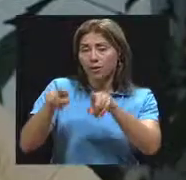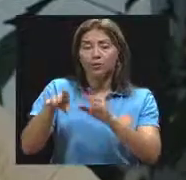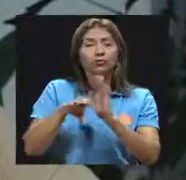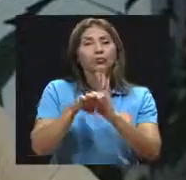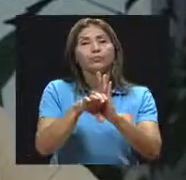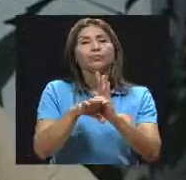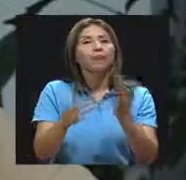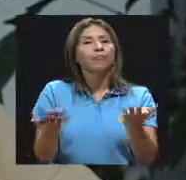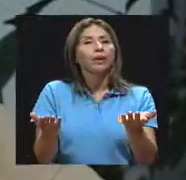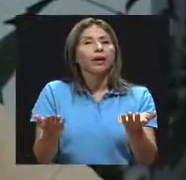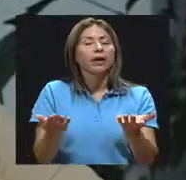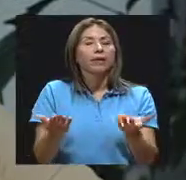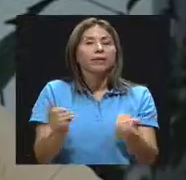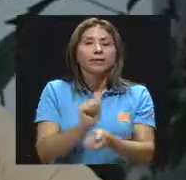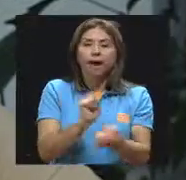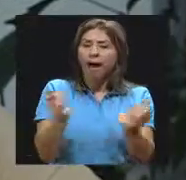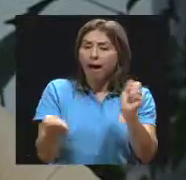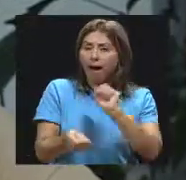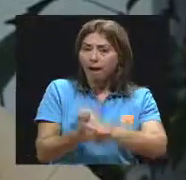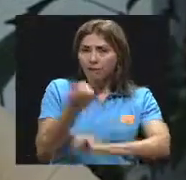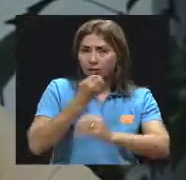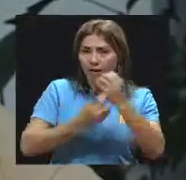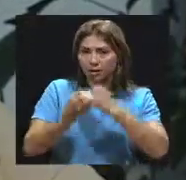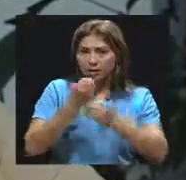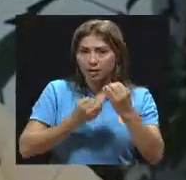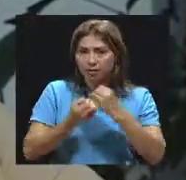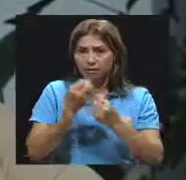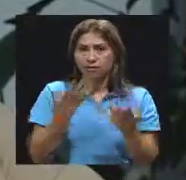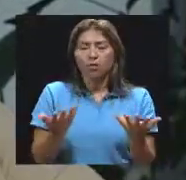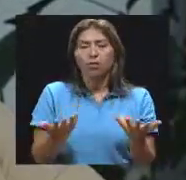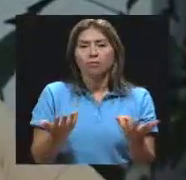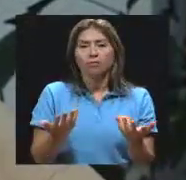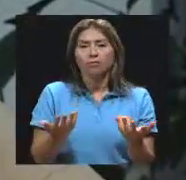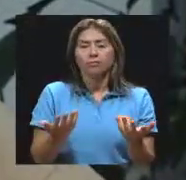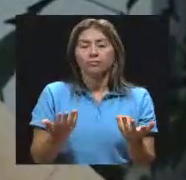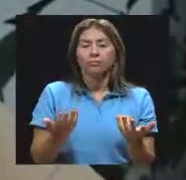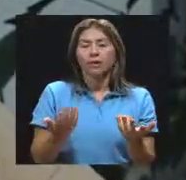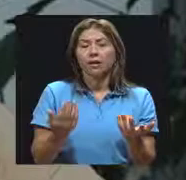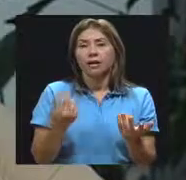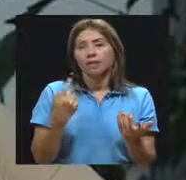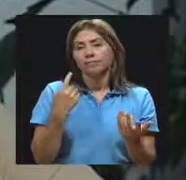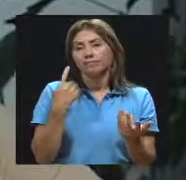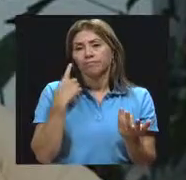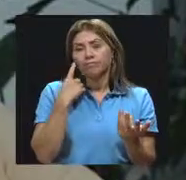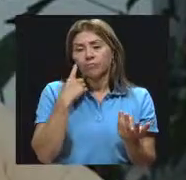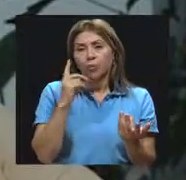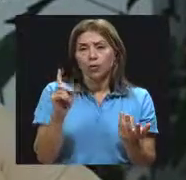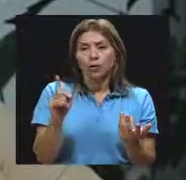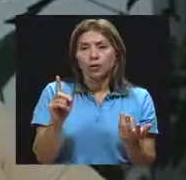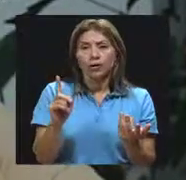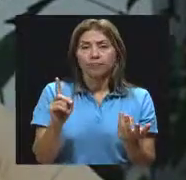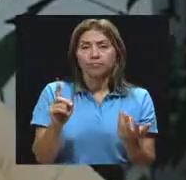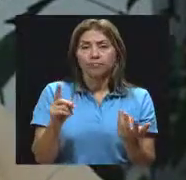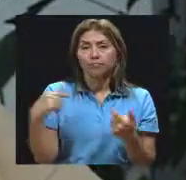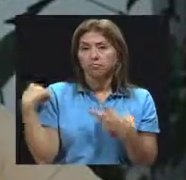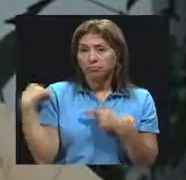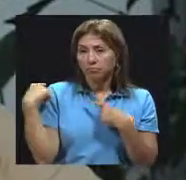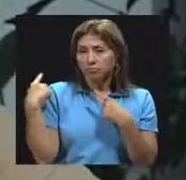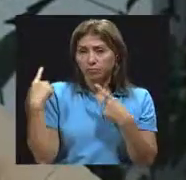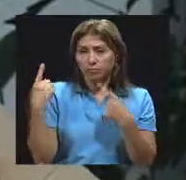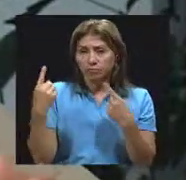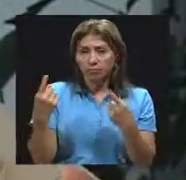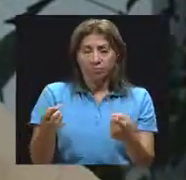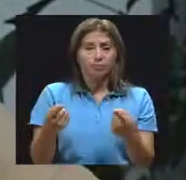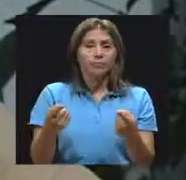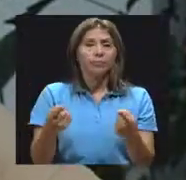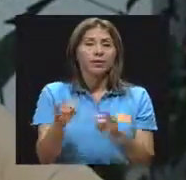cambios en la alimentación, por las prácticas que se han venido dando de la